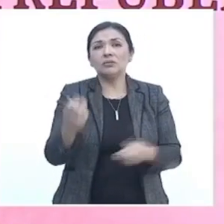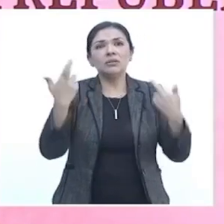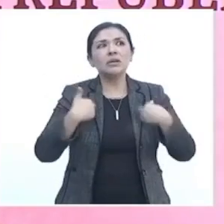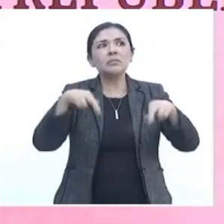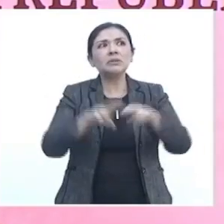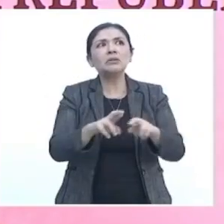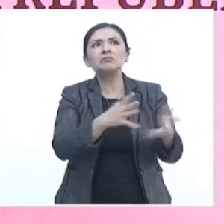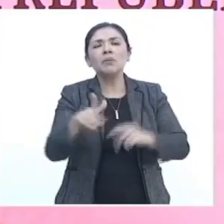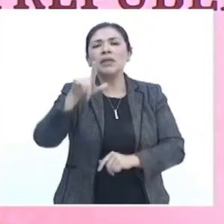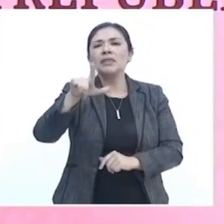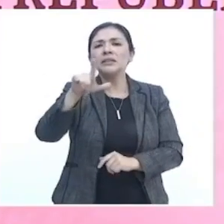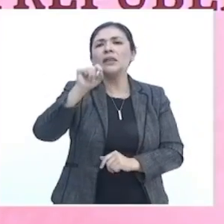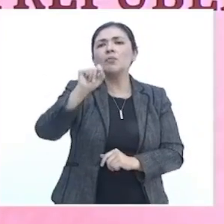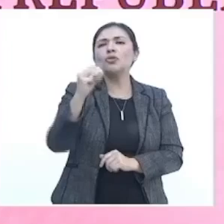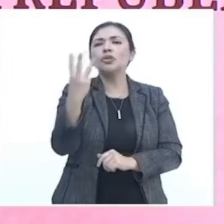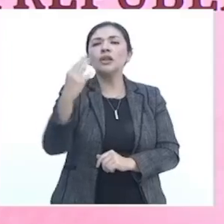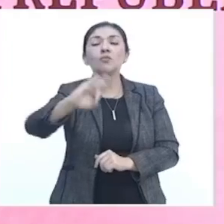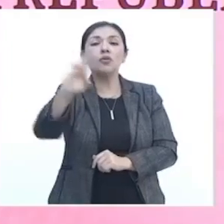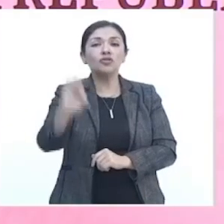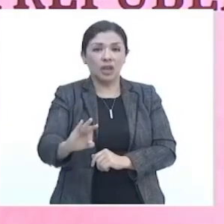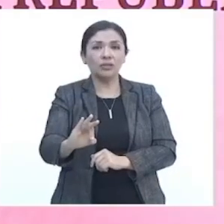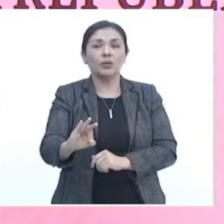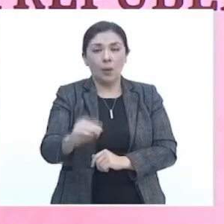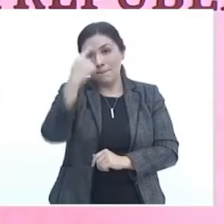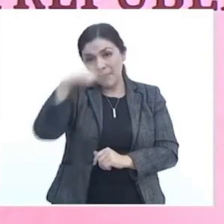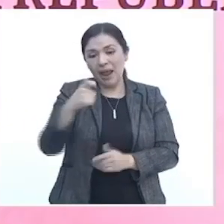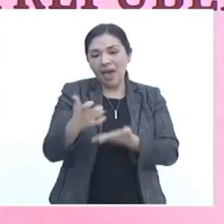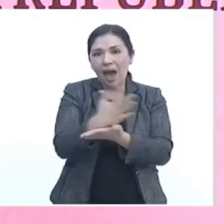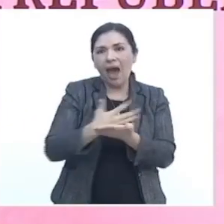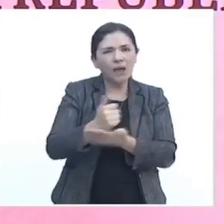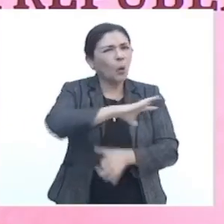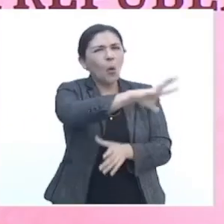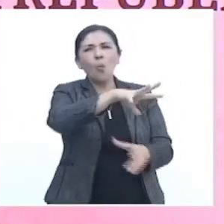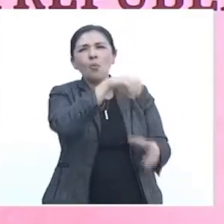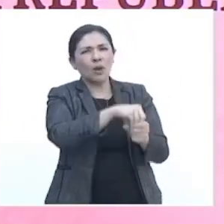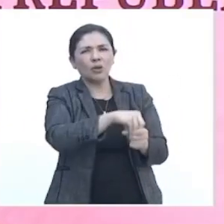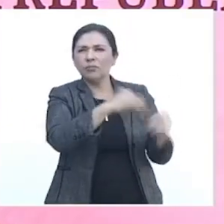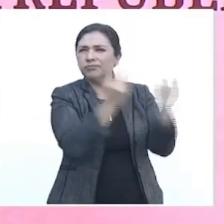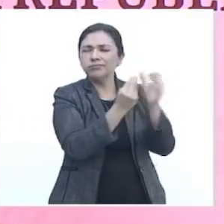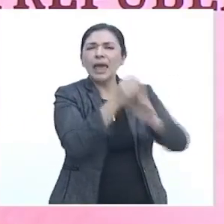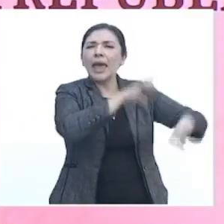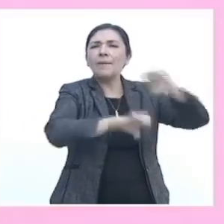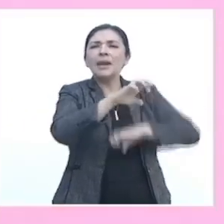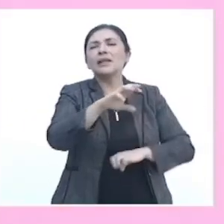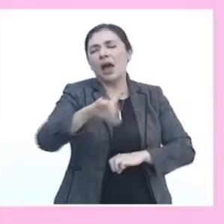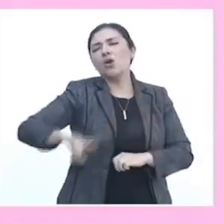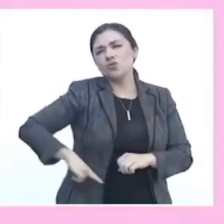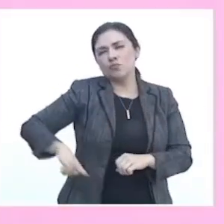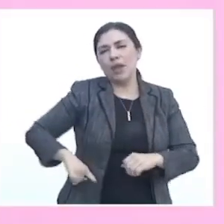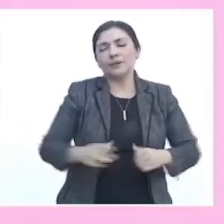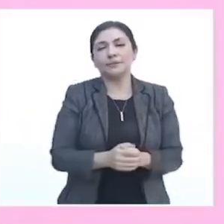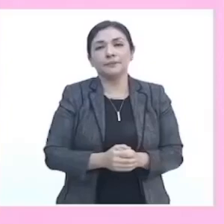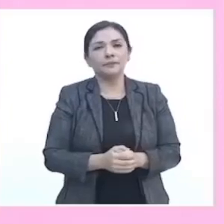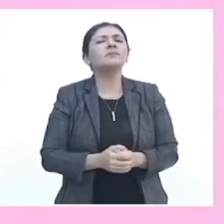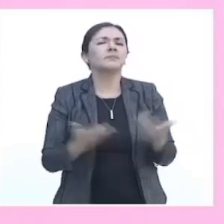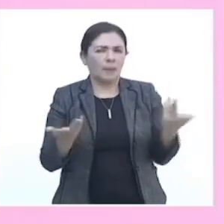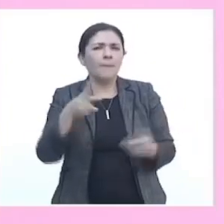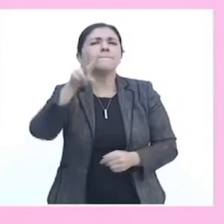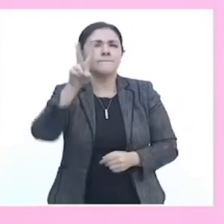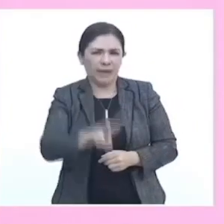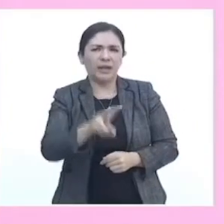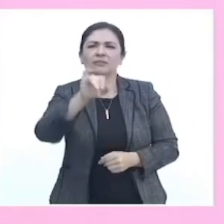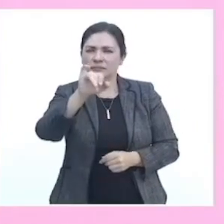el 17.3 por ciento de los ingresos totales del sector público. Si bien es cierto